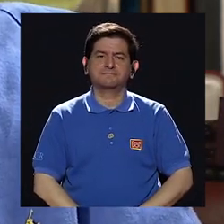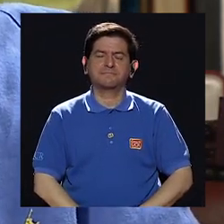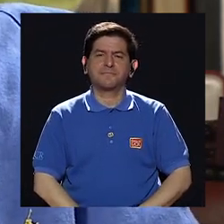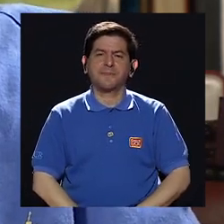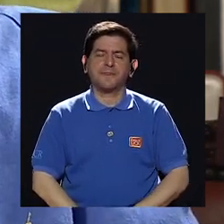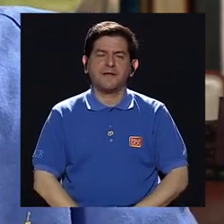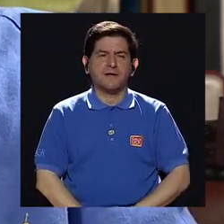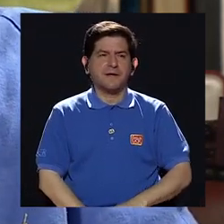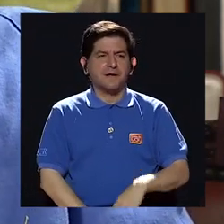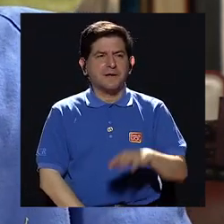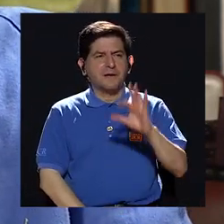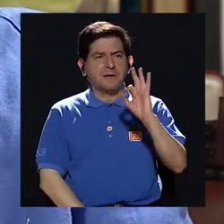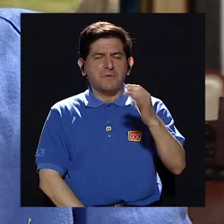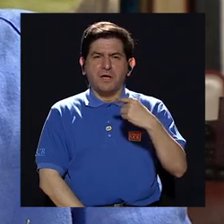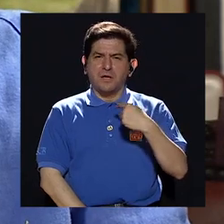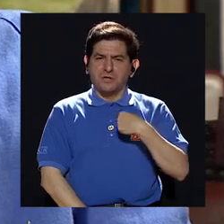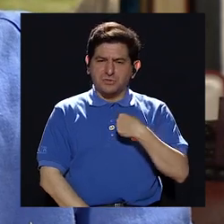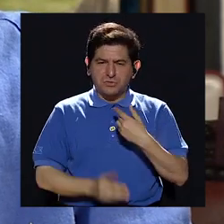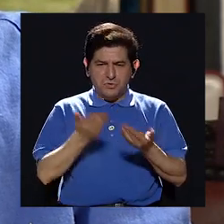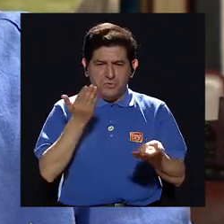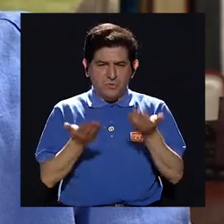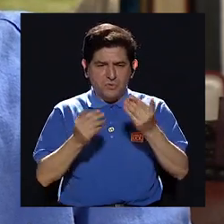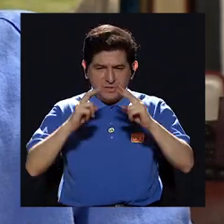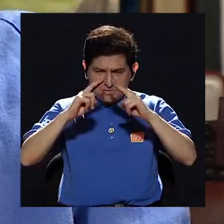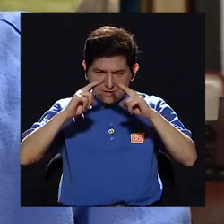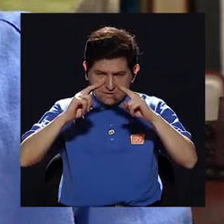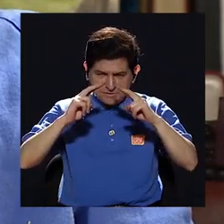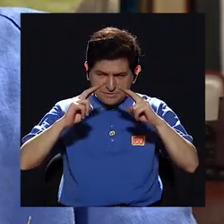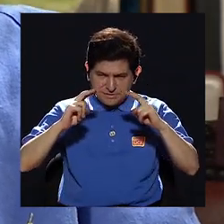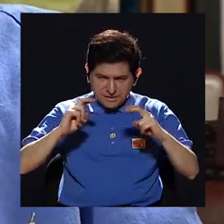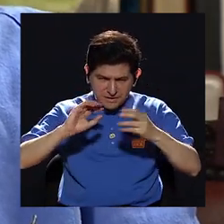Bueno, digamos, si uno se pone a hacer un balance,